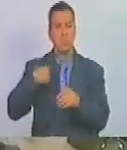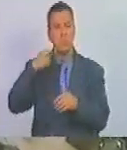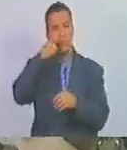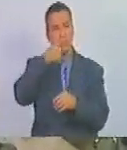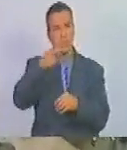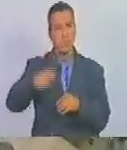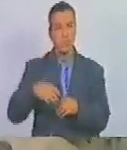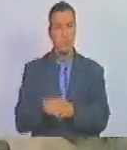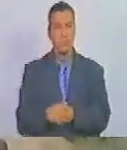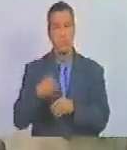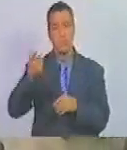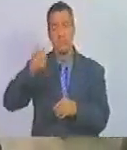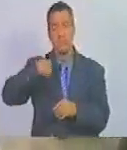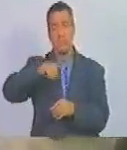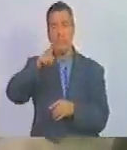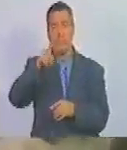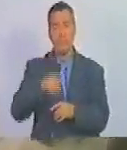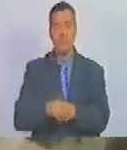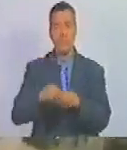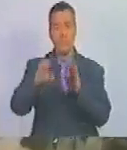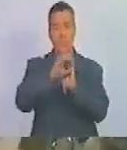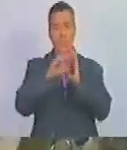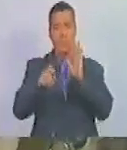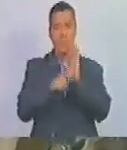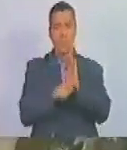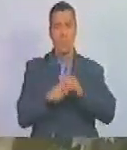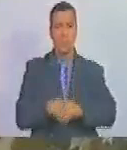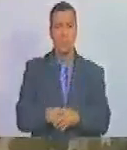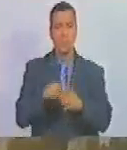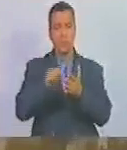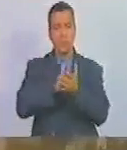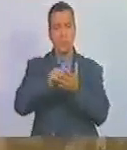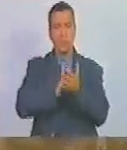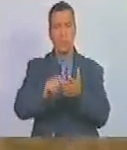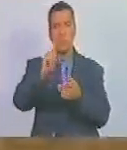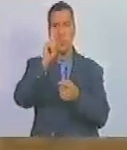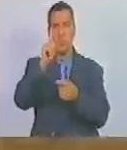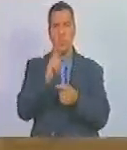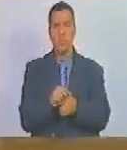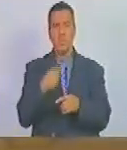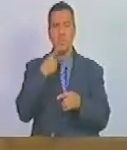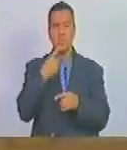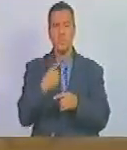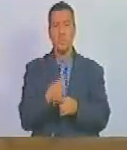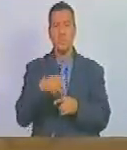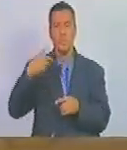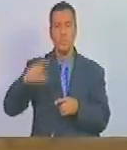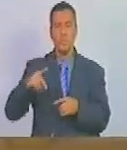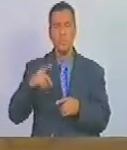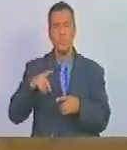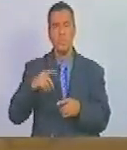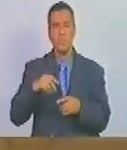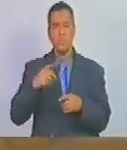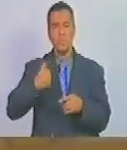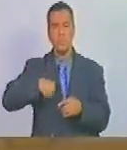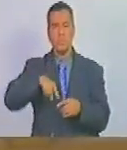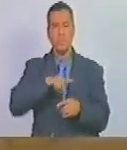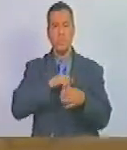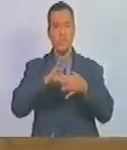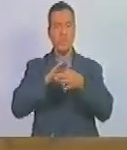pueblo que tiene en su constitución en el artículo 1 la declaración de derechos que somos